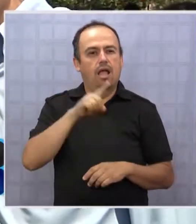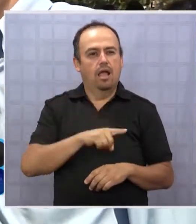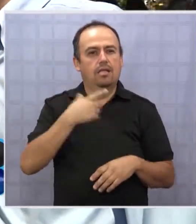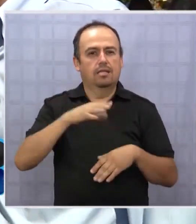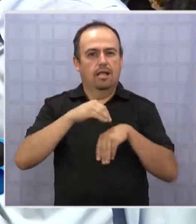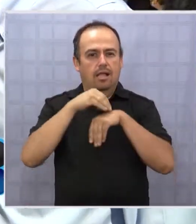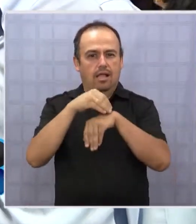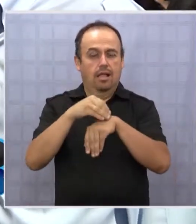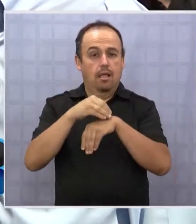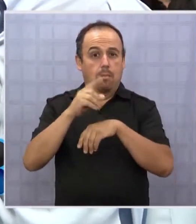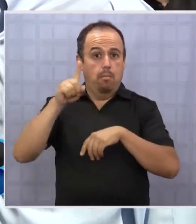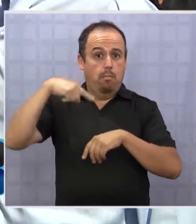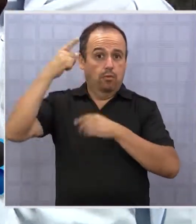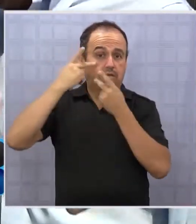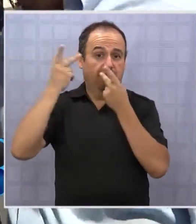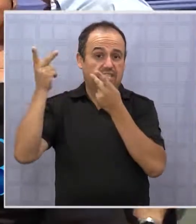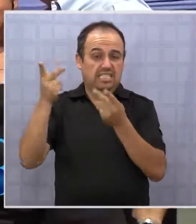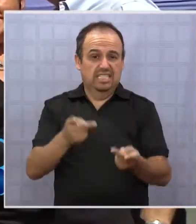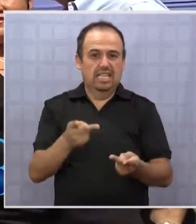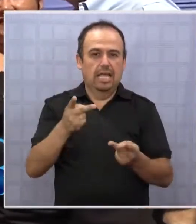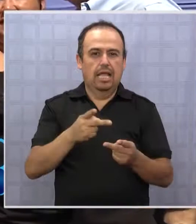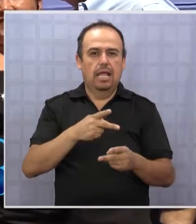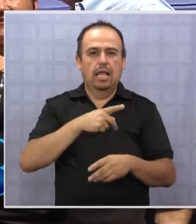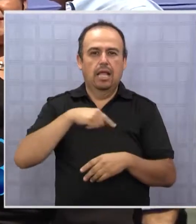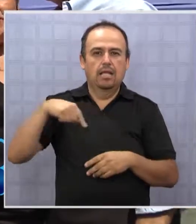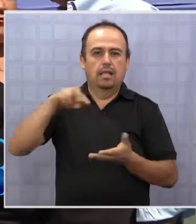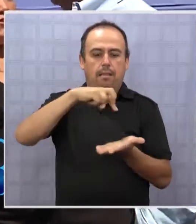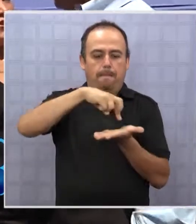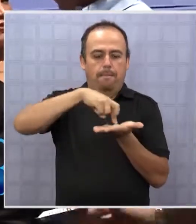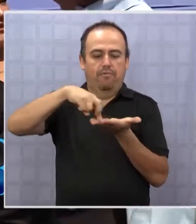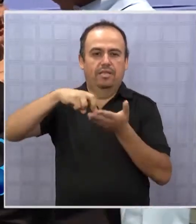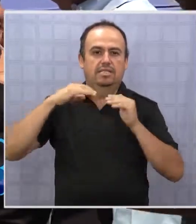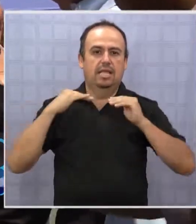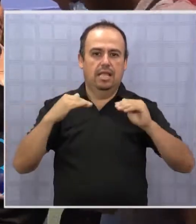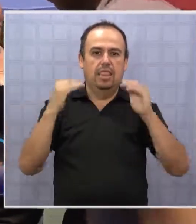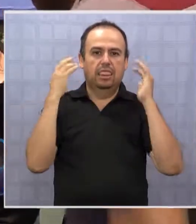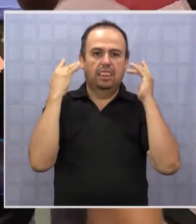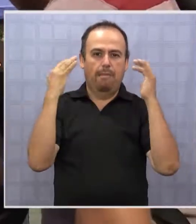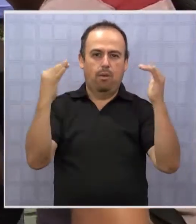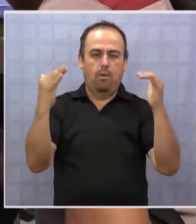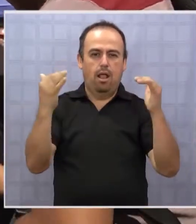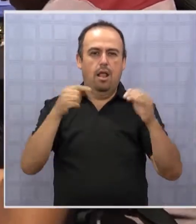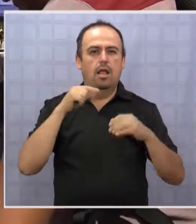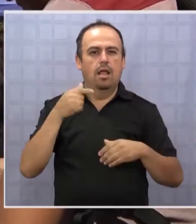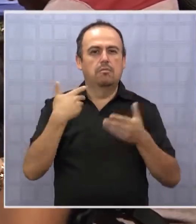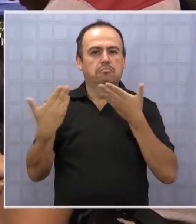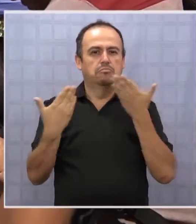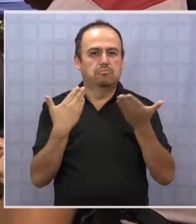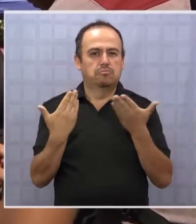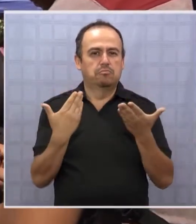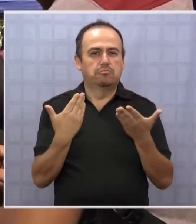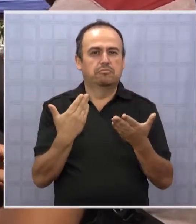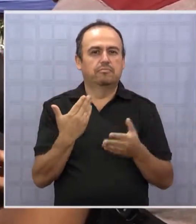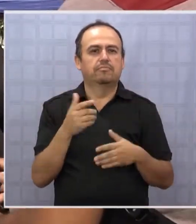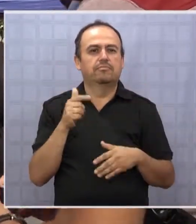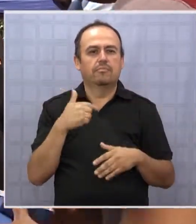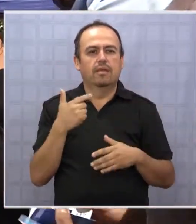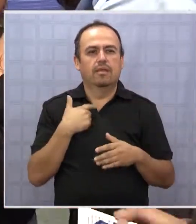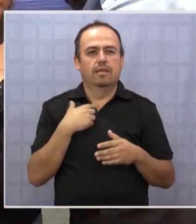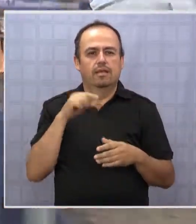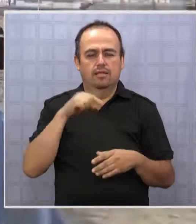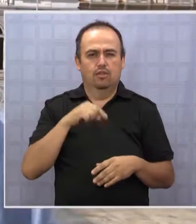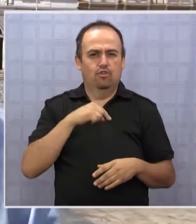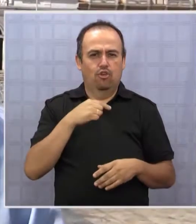Se anunció que en una próxima visita recorrerá la provincia del Tamarugal. Estos diálogos por Chile que estamos llevando